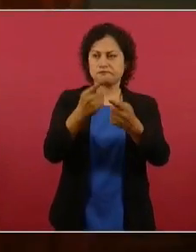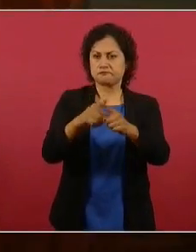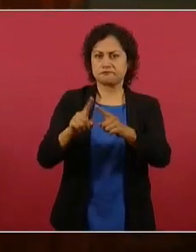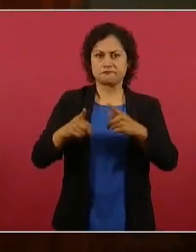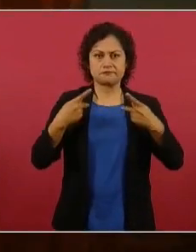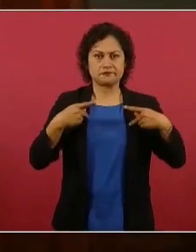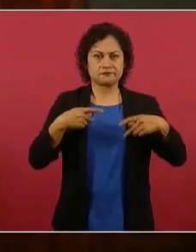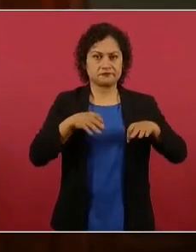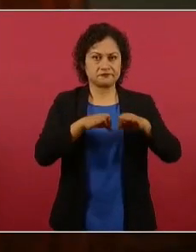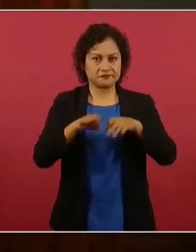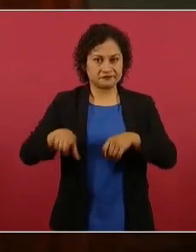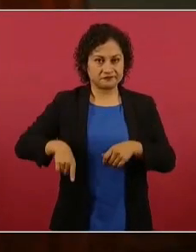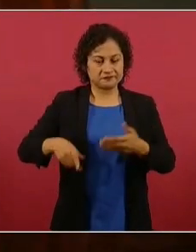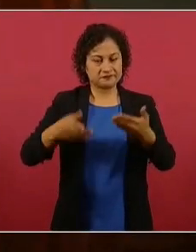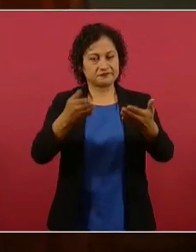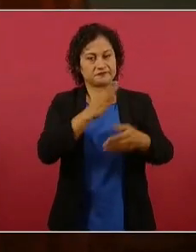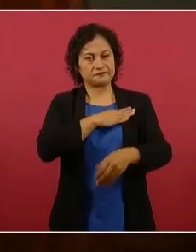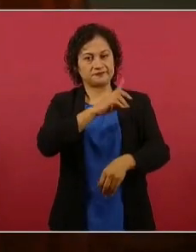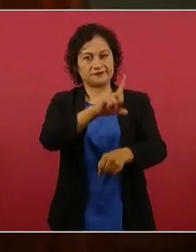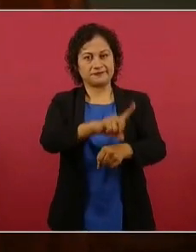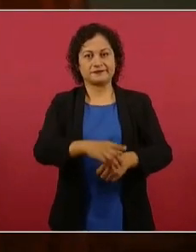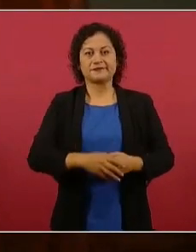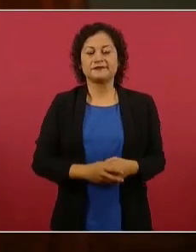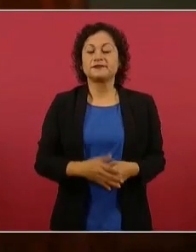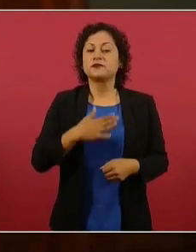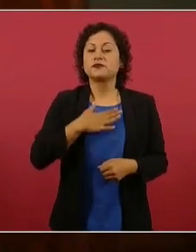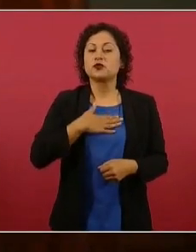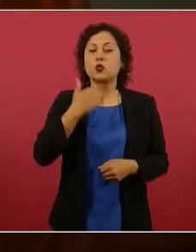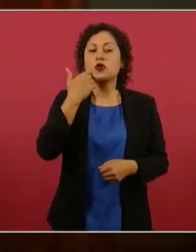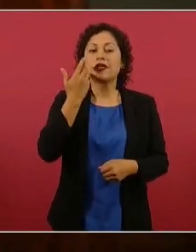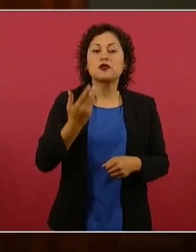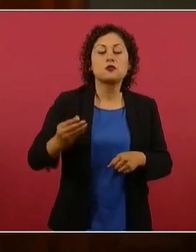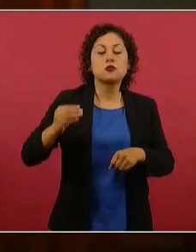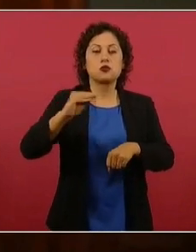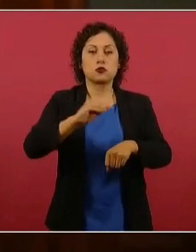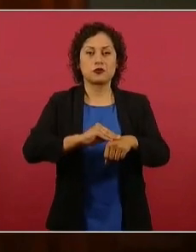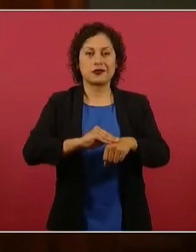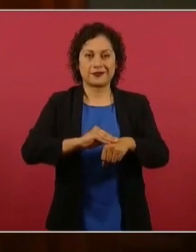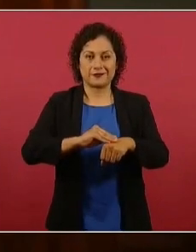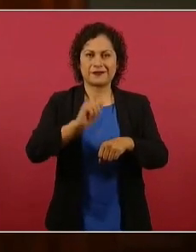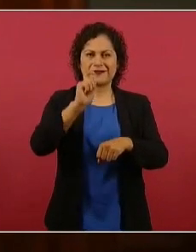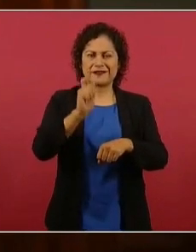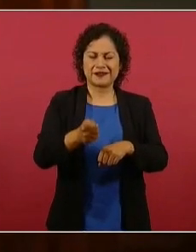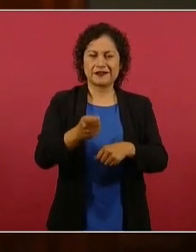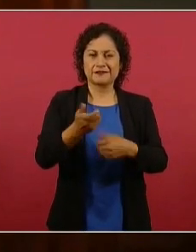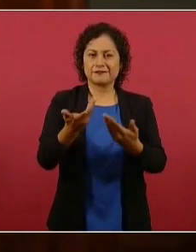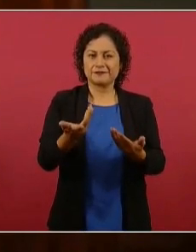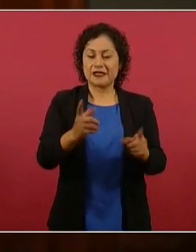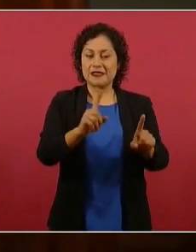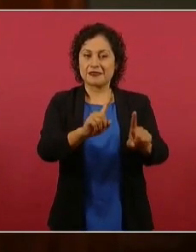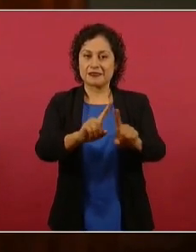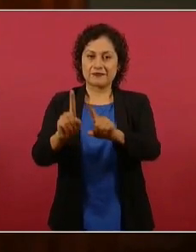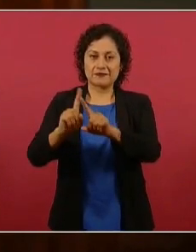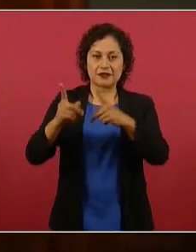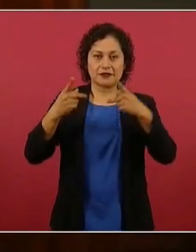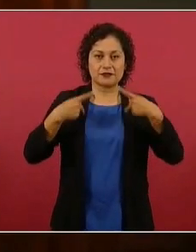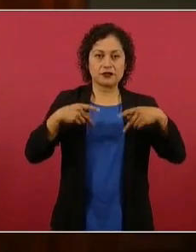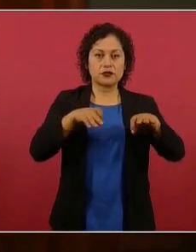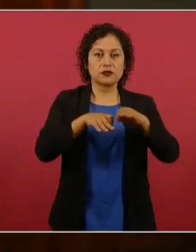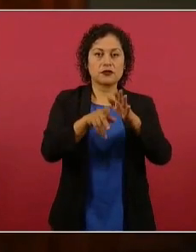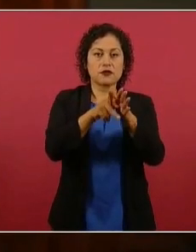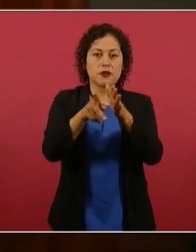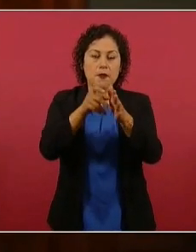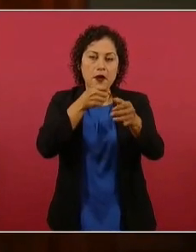Quiero aportar, si usted me lo permite, cómo se han hecho fortuna esos periodistas que sistemáticamente